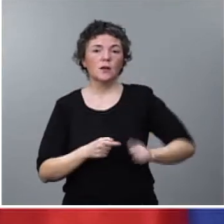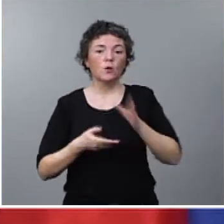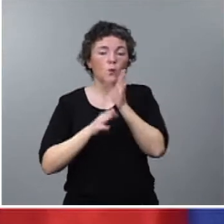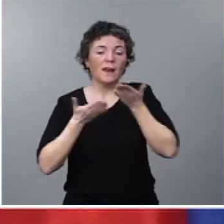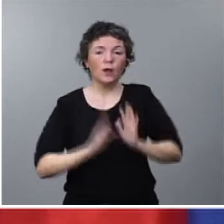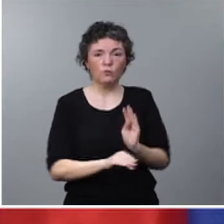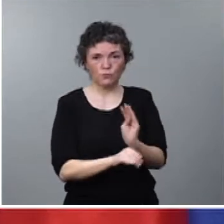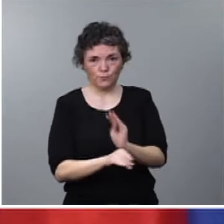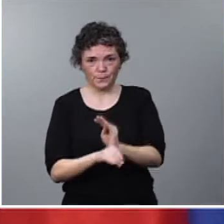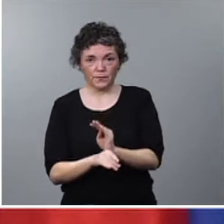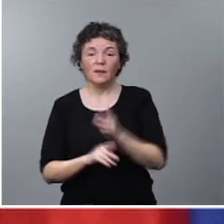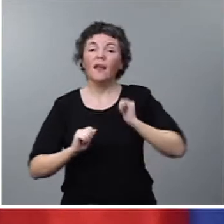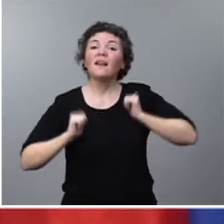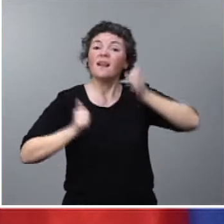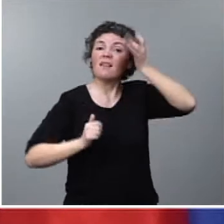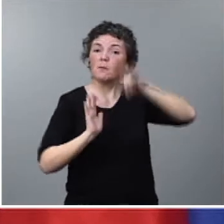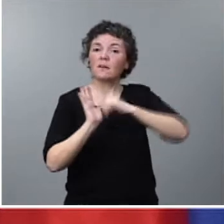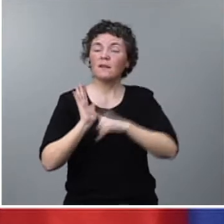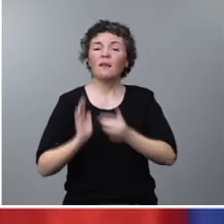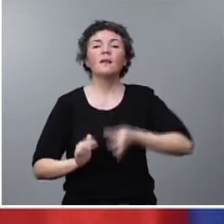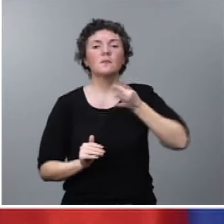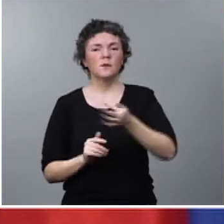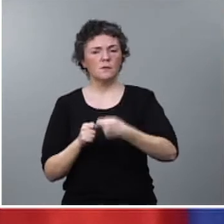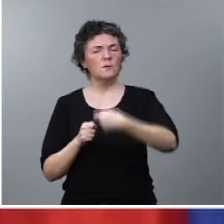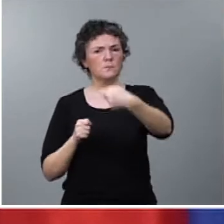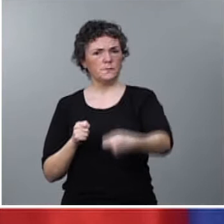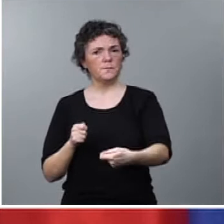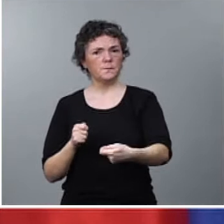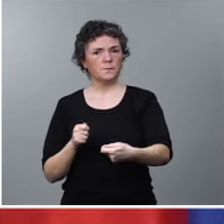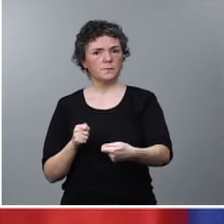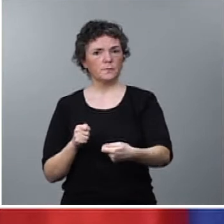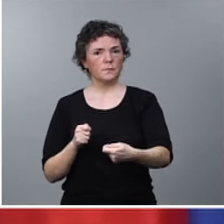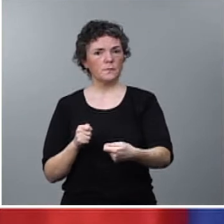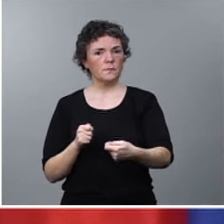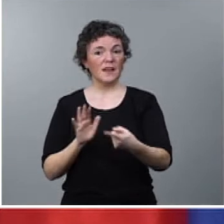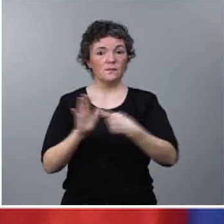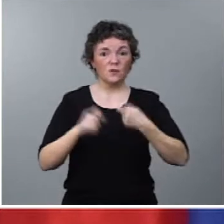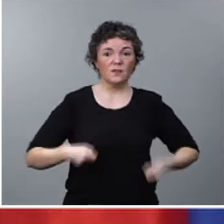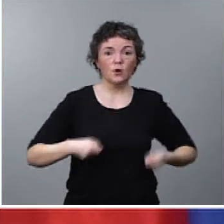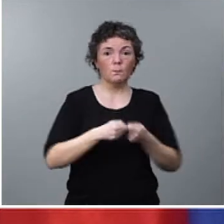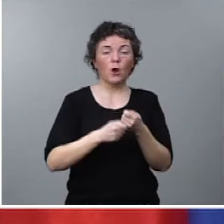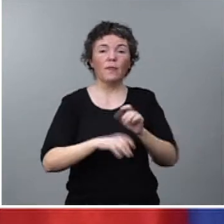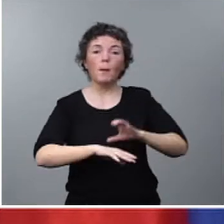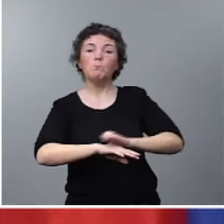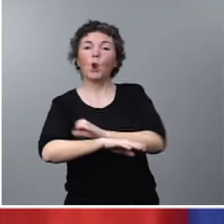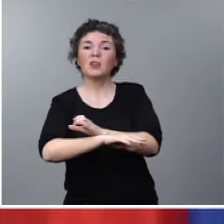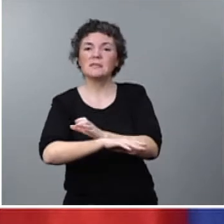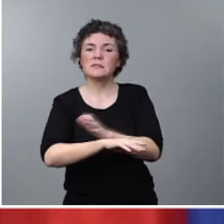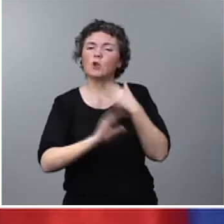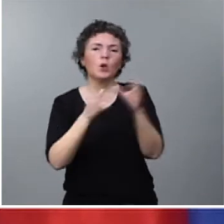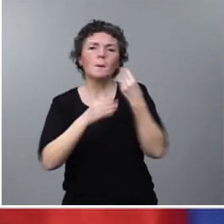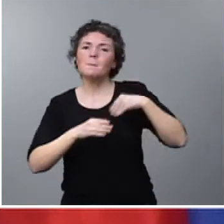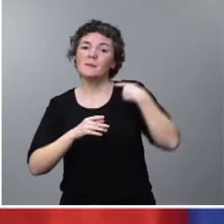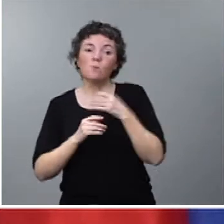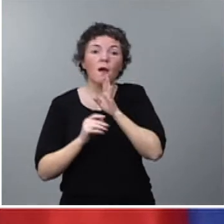Con esta iniciativa legislativa, además, ampliamos las exenciones de copago ortoprotésico a los mismos colectivos que les acabo de